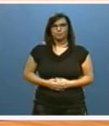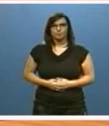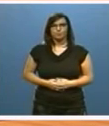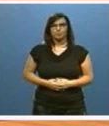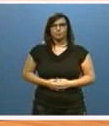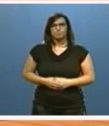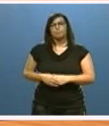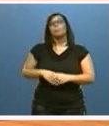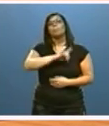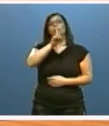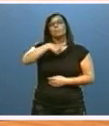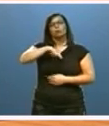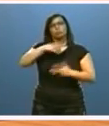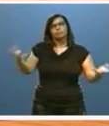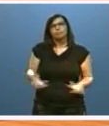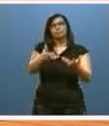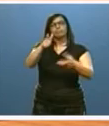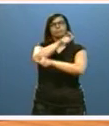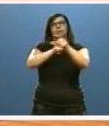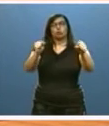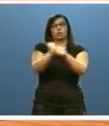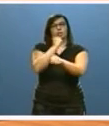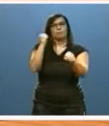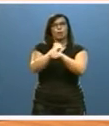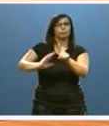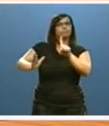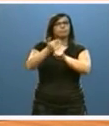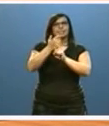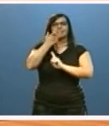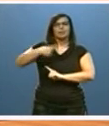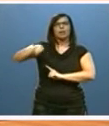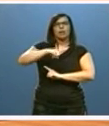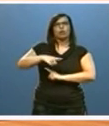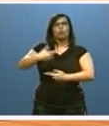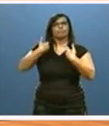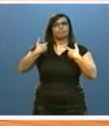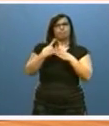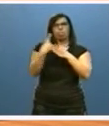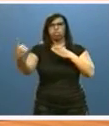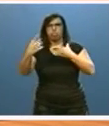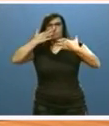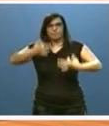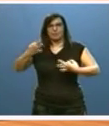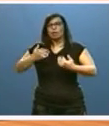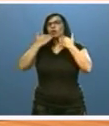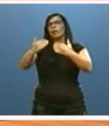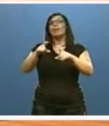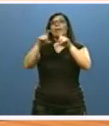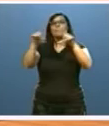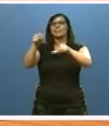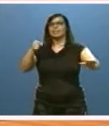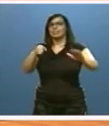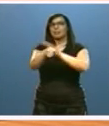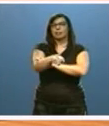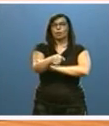Por otra parte, estamos favoreciendo el empleo de personas en riesgo de exclusión a través de las empresas de inserción, mediante la reserva para ellas